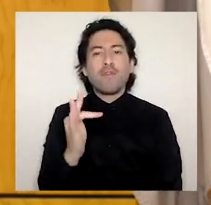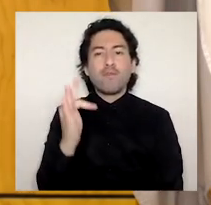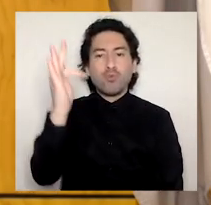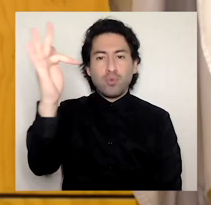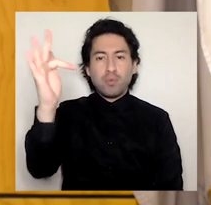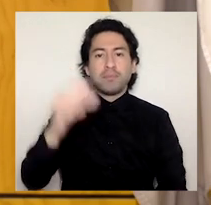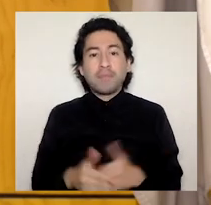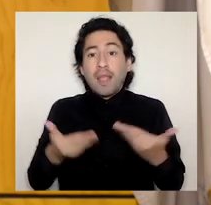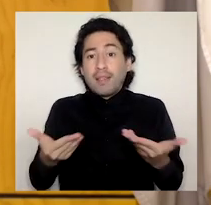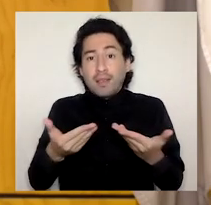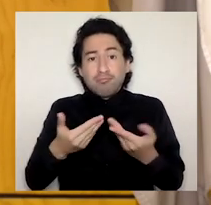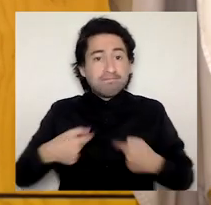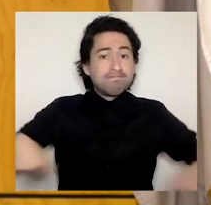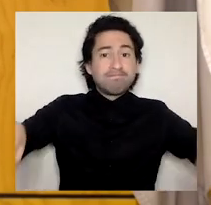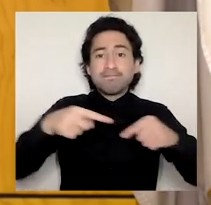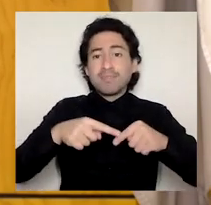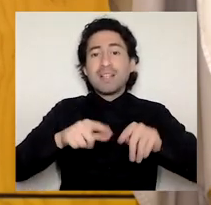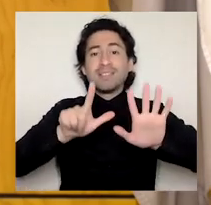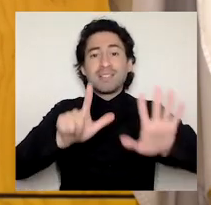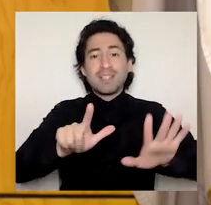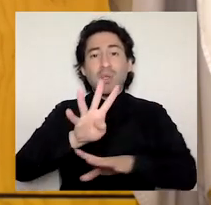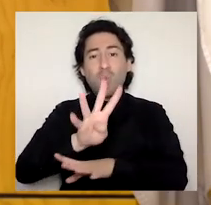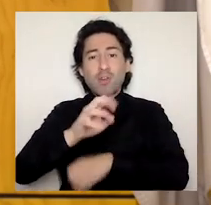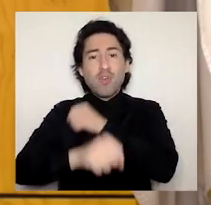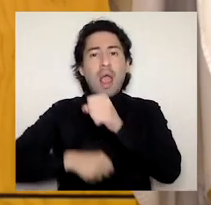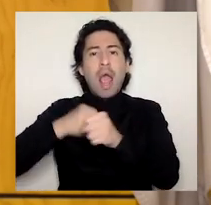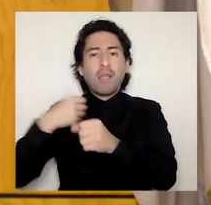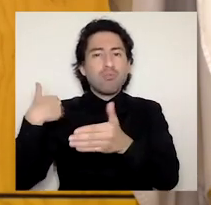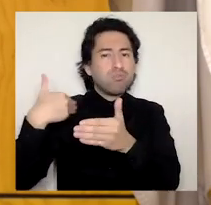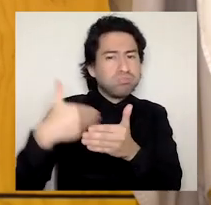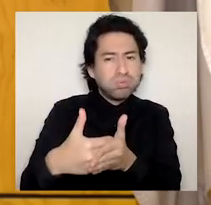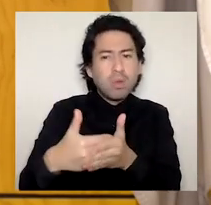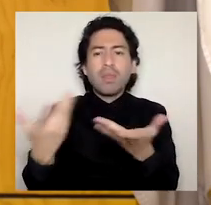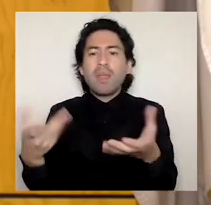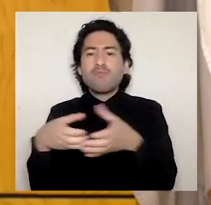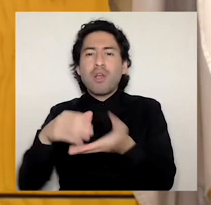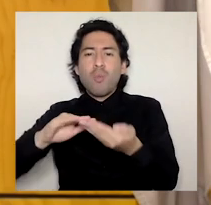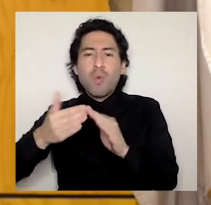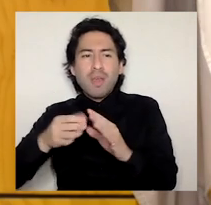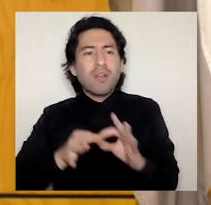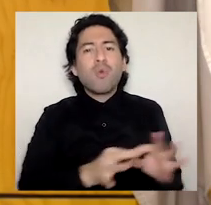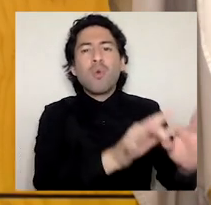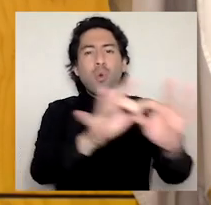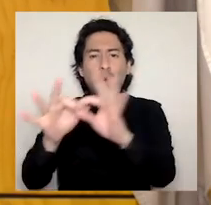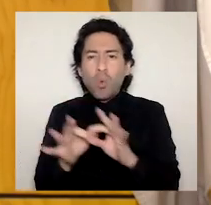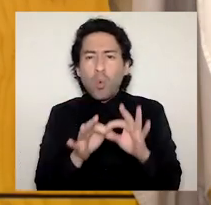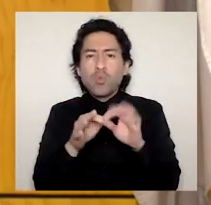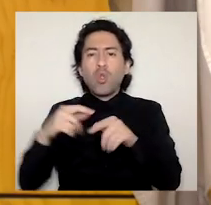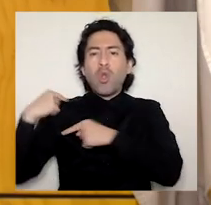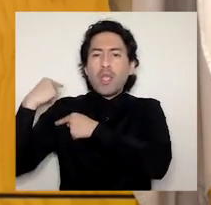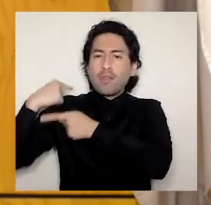Acá están presentes los 74 años de una comunidad que en conjunto ha escrito una historia